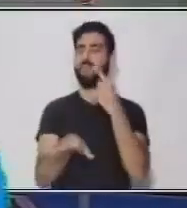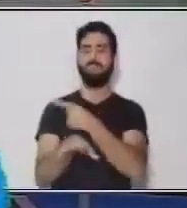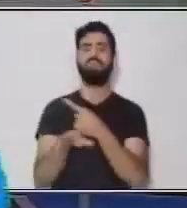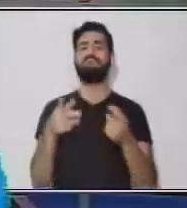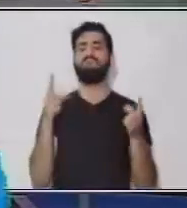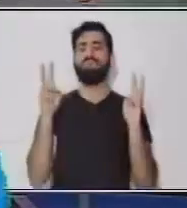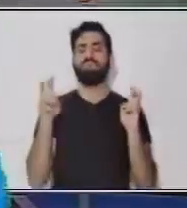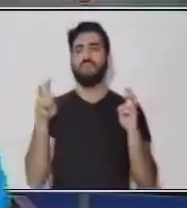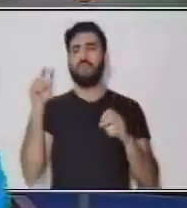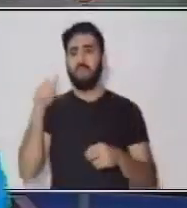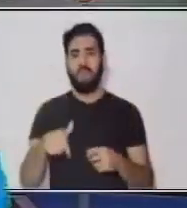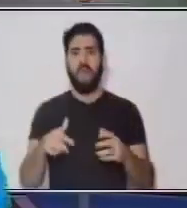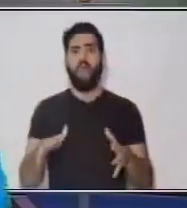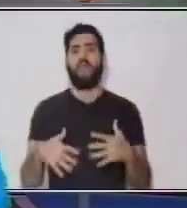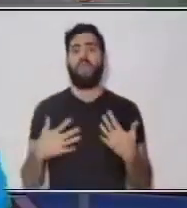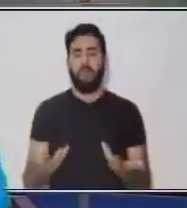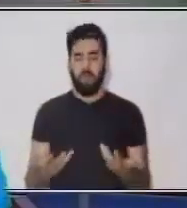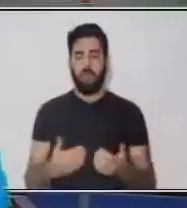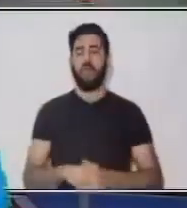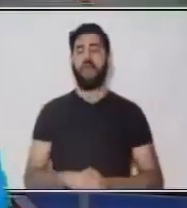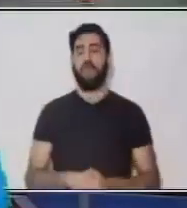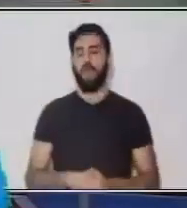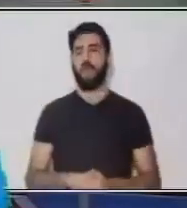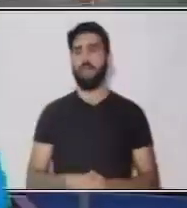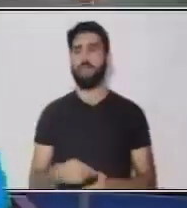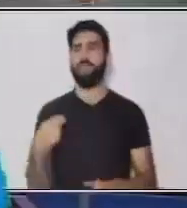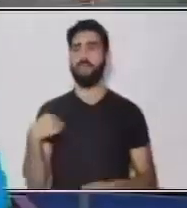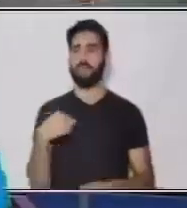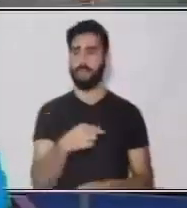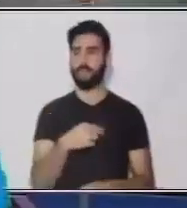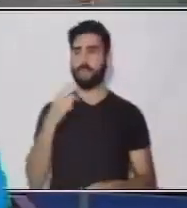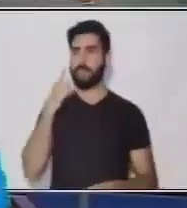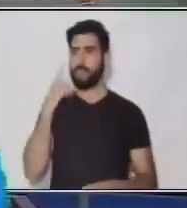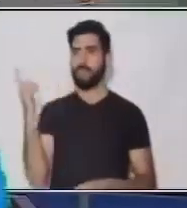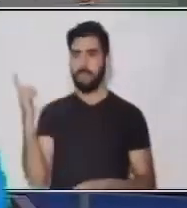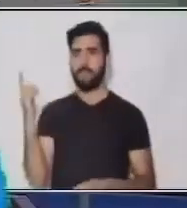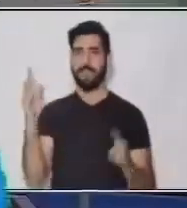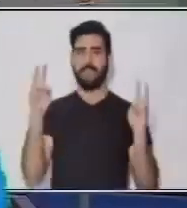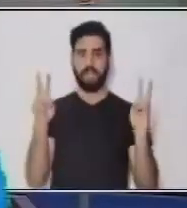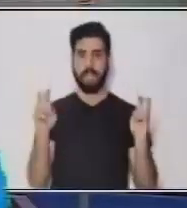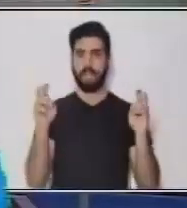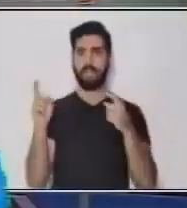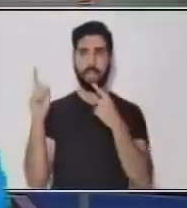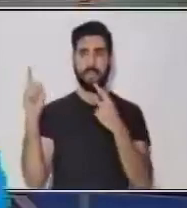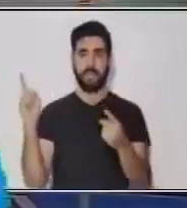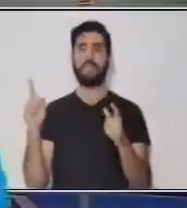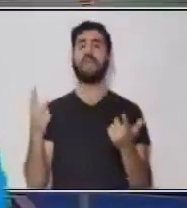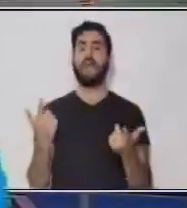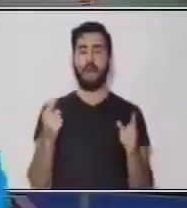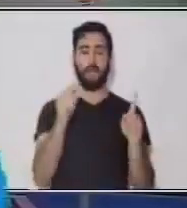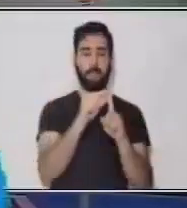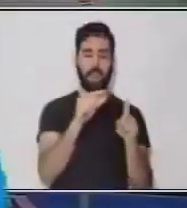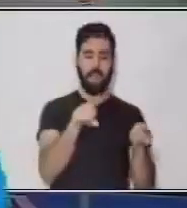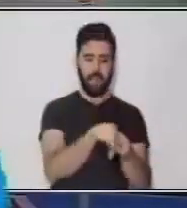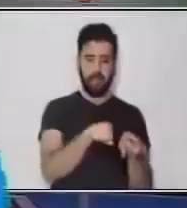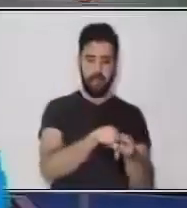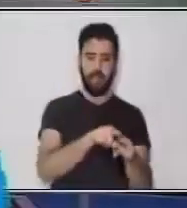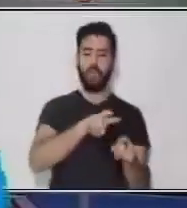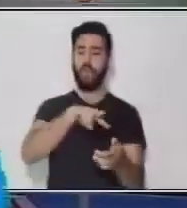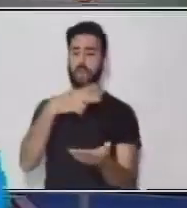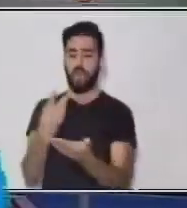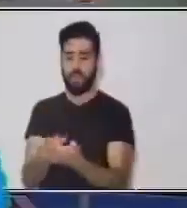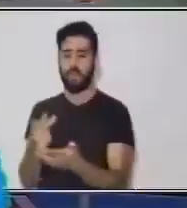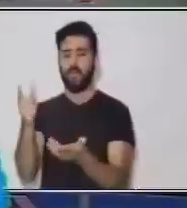tema? El día de hoy vamos a trabajar, como nuestro tema le indica, la sinonimia en los textos que se